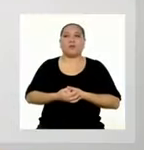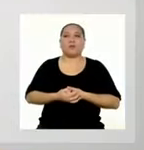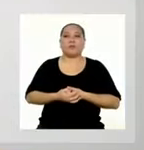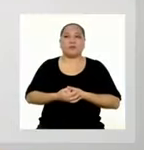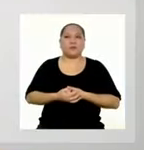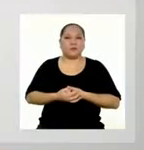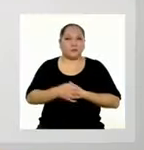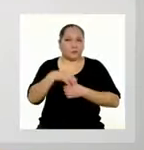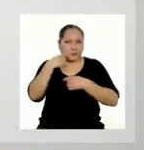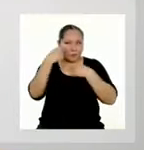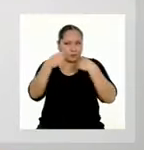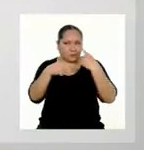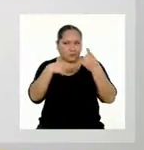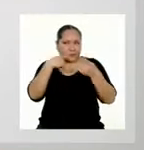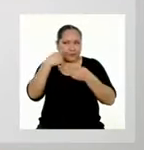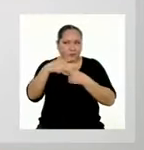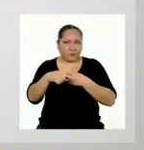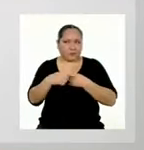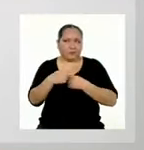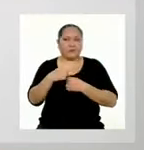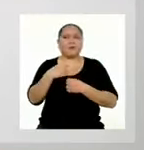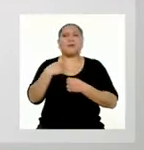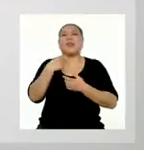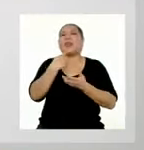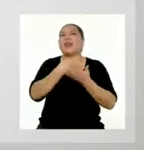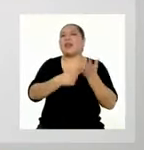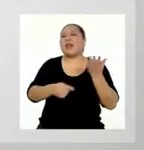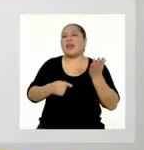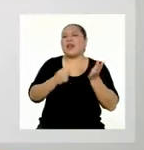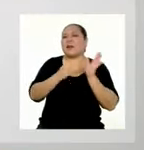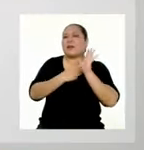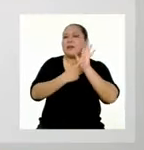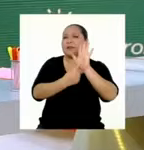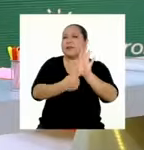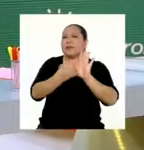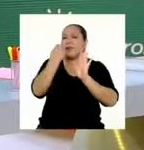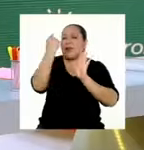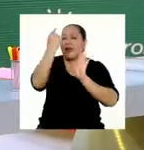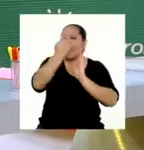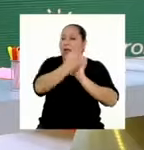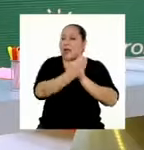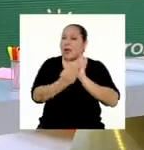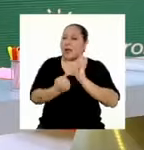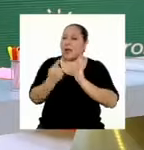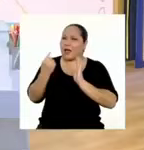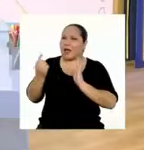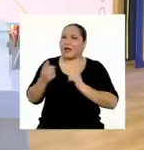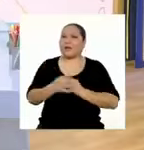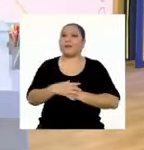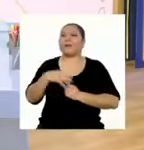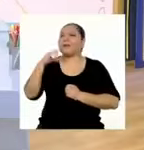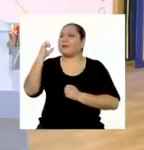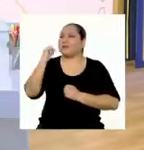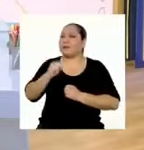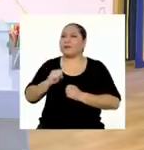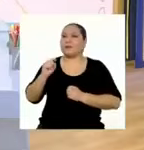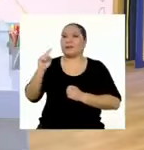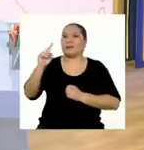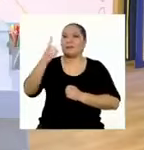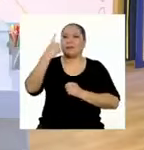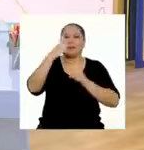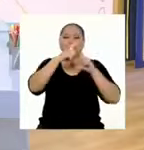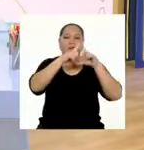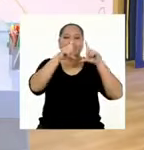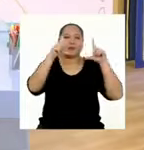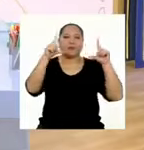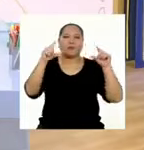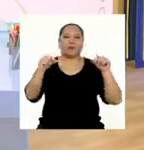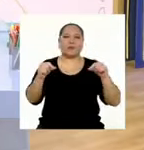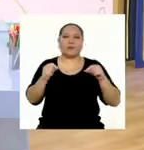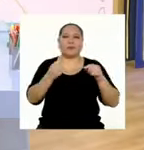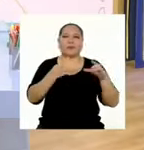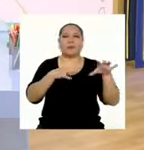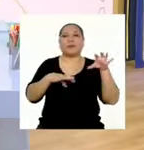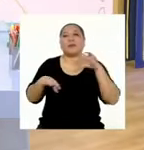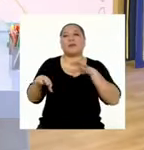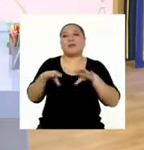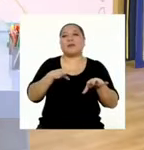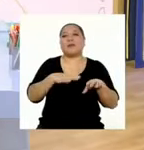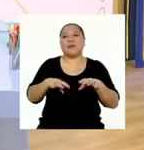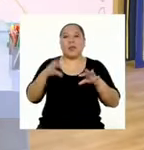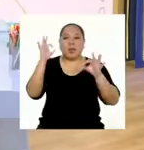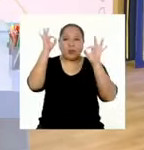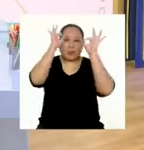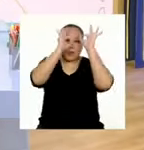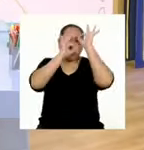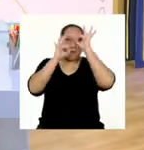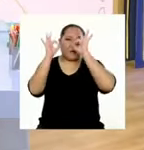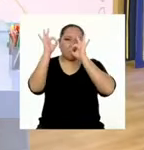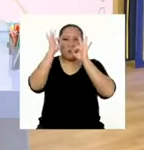¿Nos puedes contar qué hay en cada uno de estos bloques? Por supuesto. El primer bloque se llama Actividades de